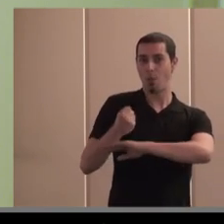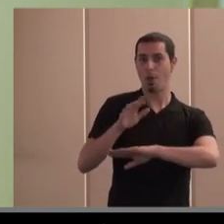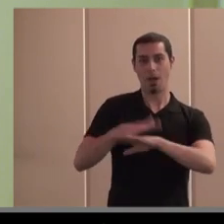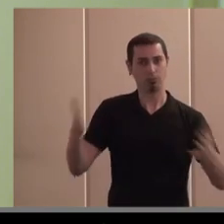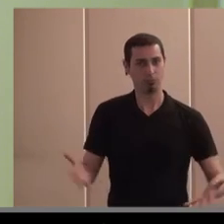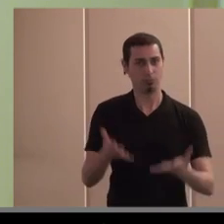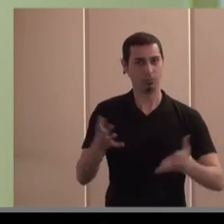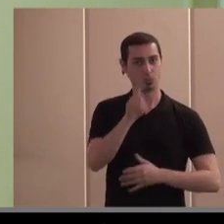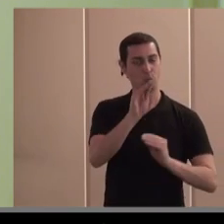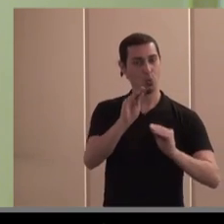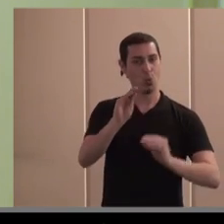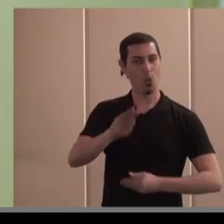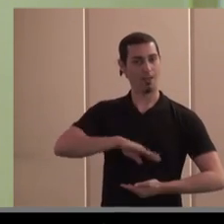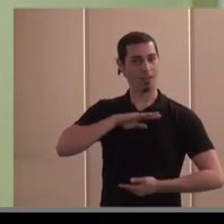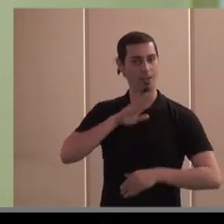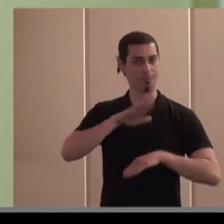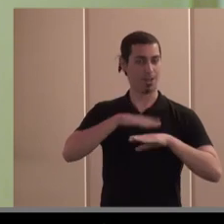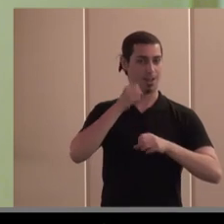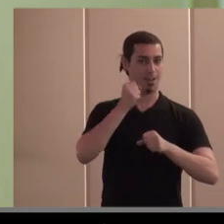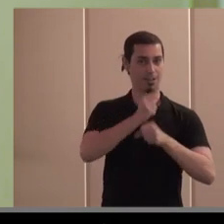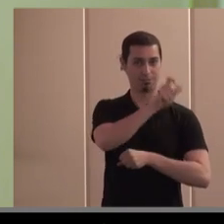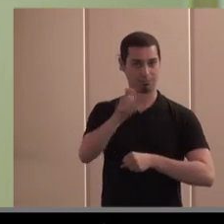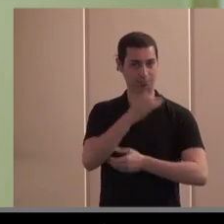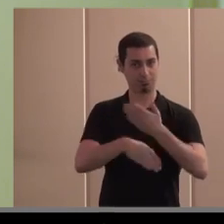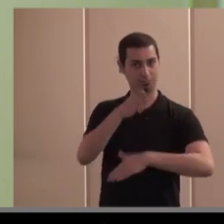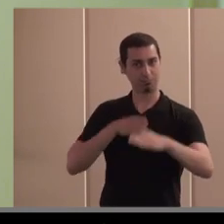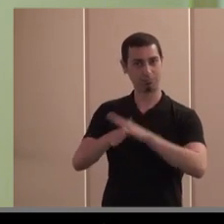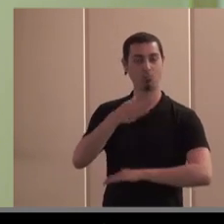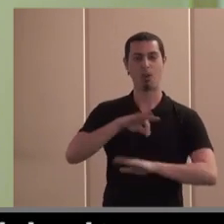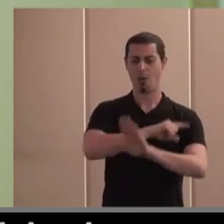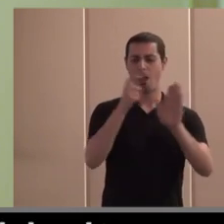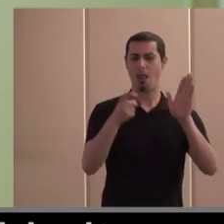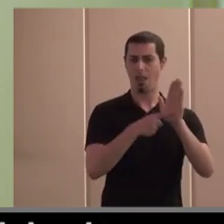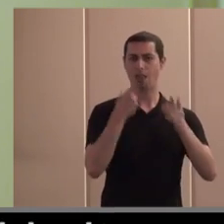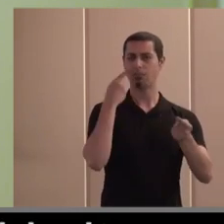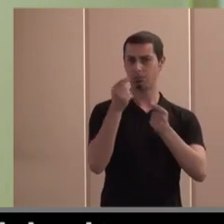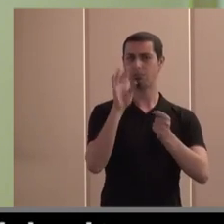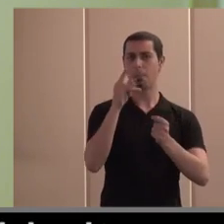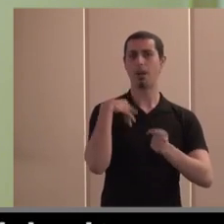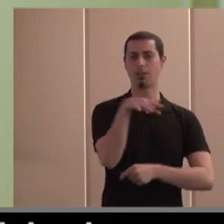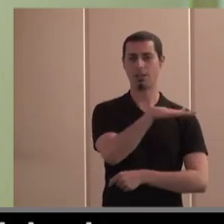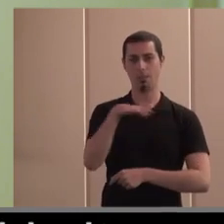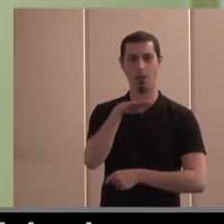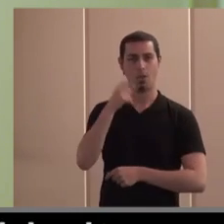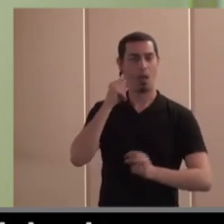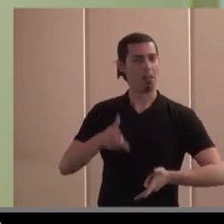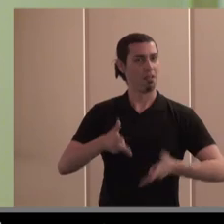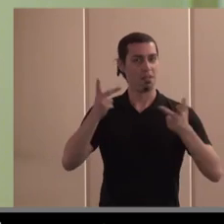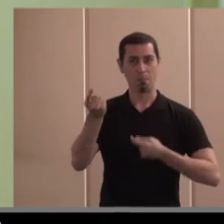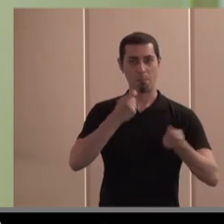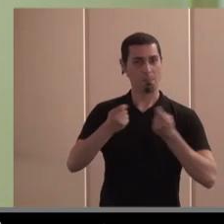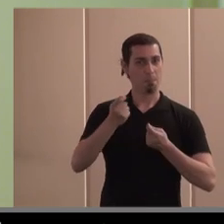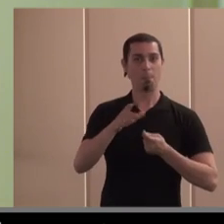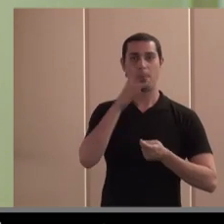integración de personas con discapacidad en el mercado laboral. Cada una está regulada por ley y tiene sus espacios y son empresas líderes en el mercado en algunas